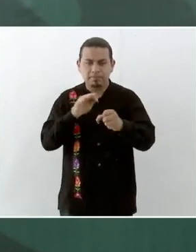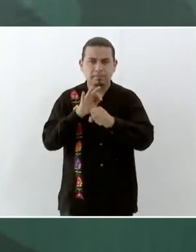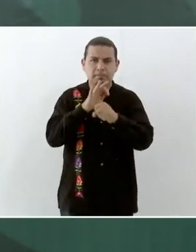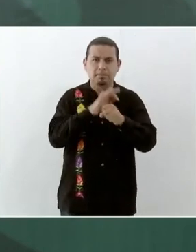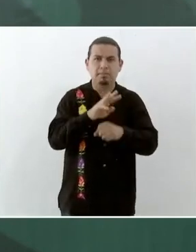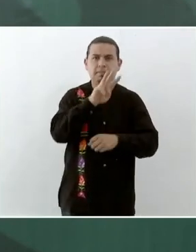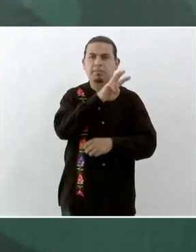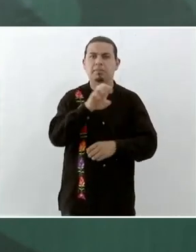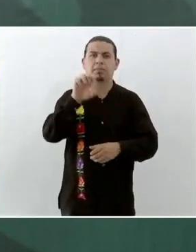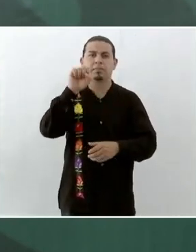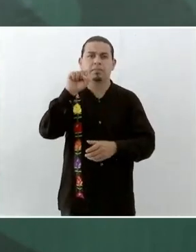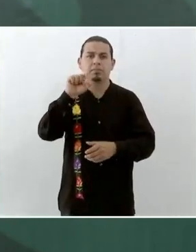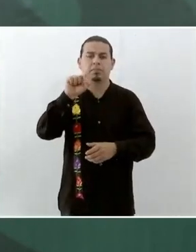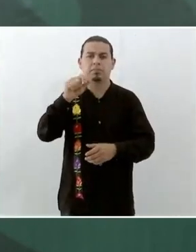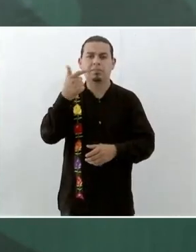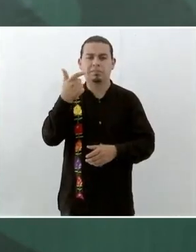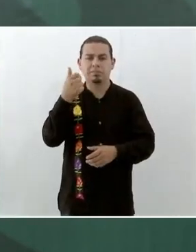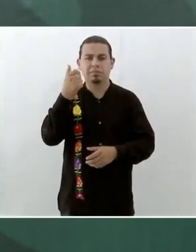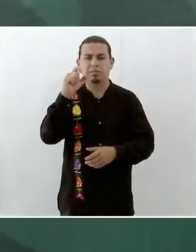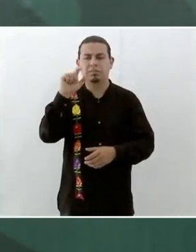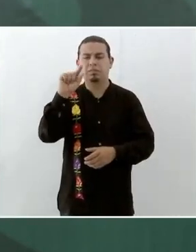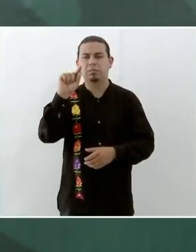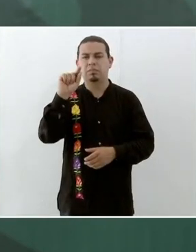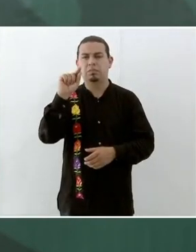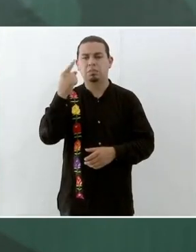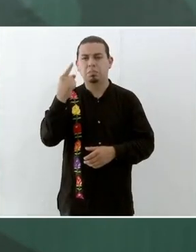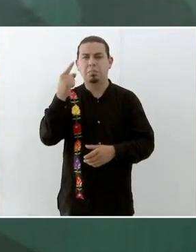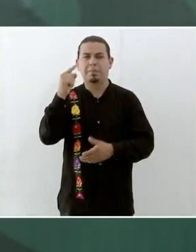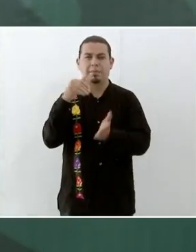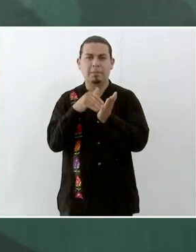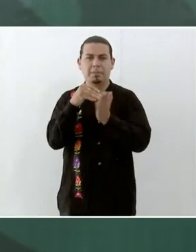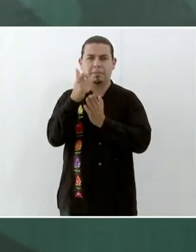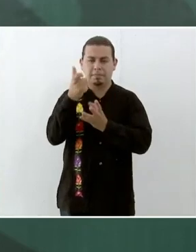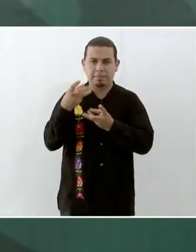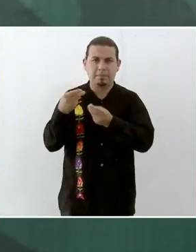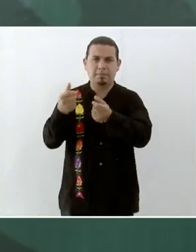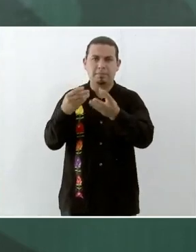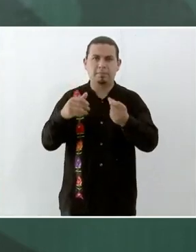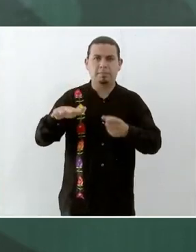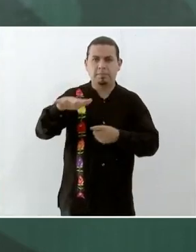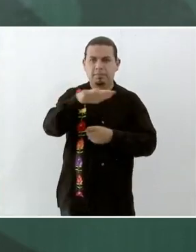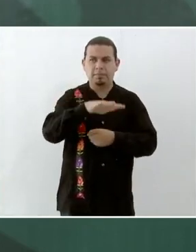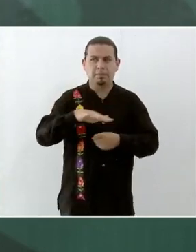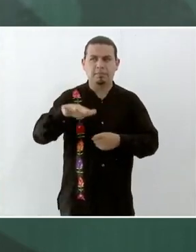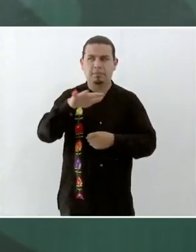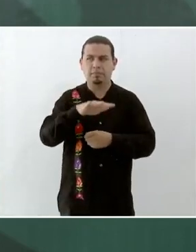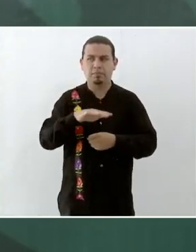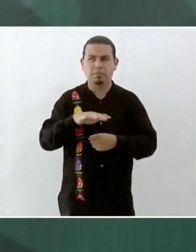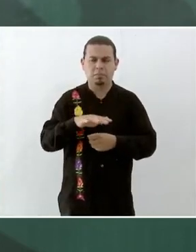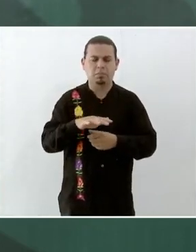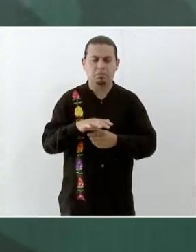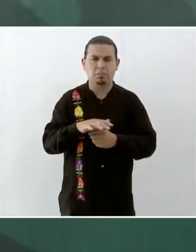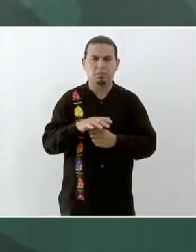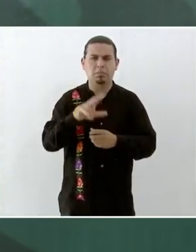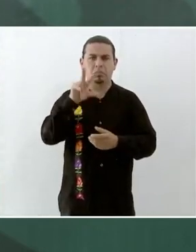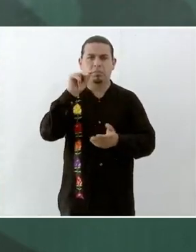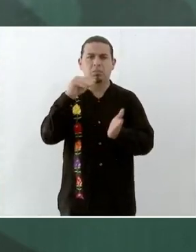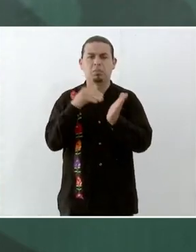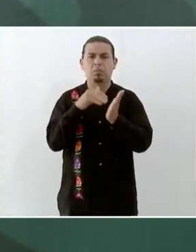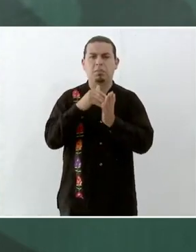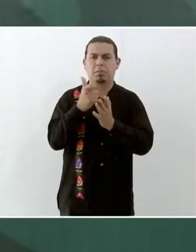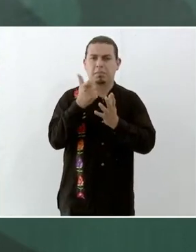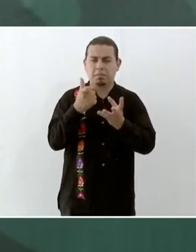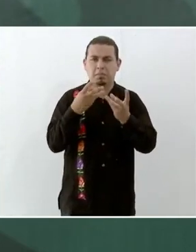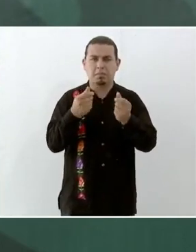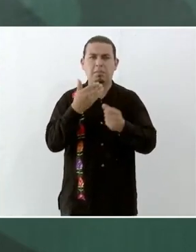360.7 millones de pesos. Y la CFE ha invertido 80 millones de